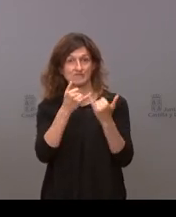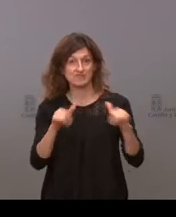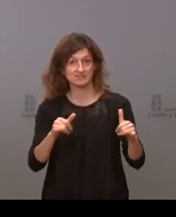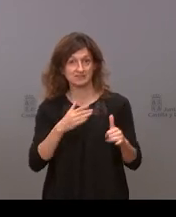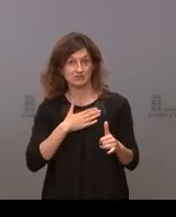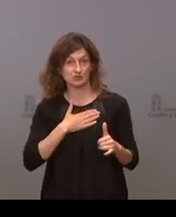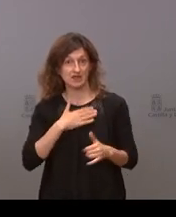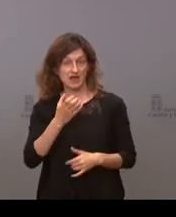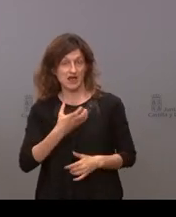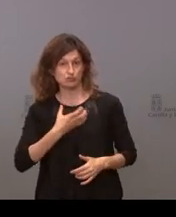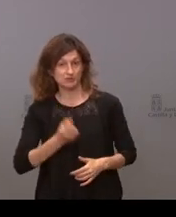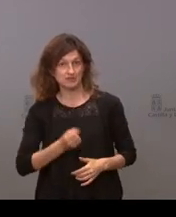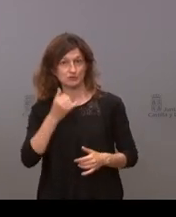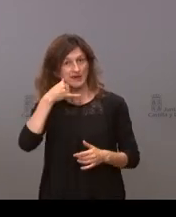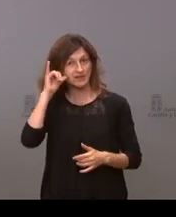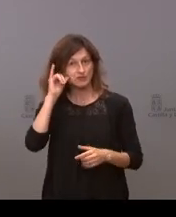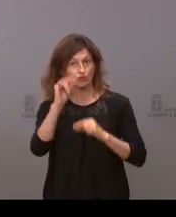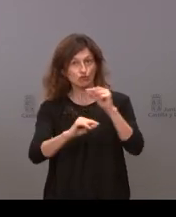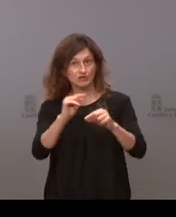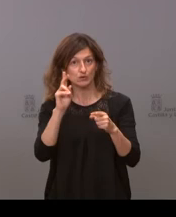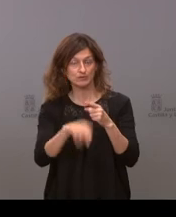riesgos de contagios y